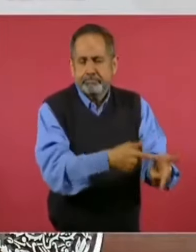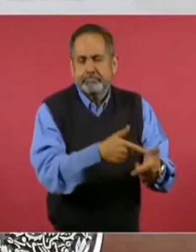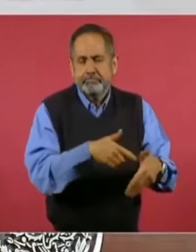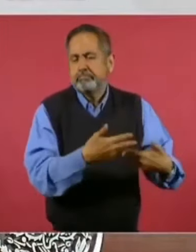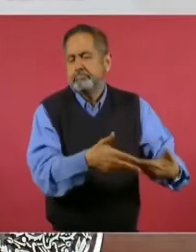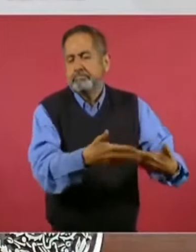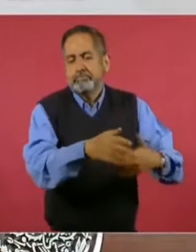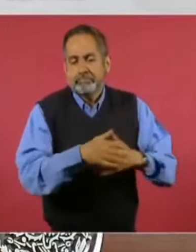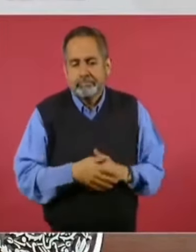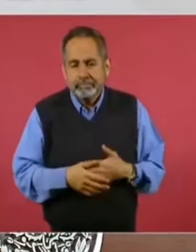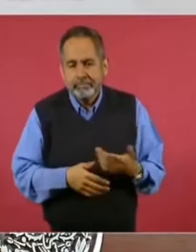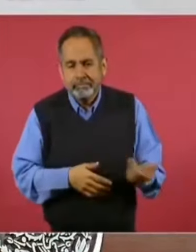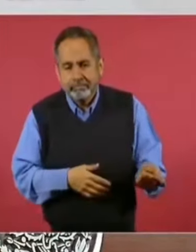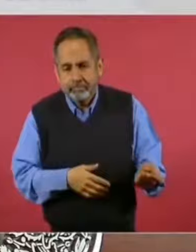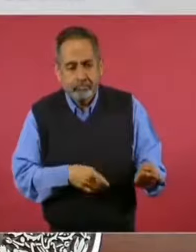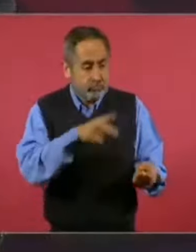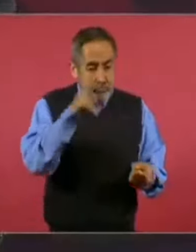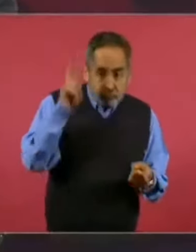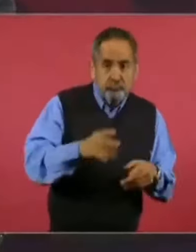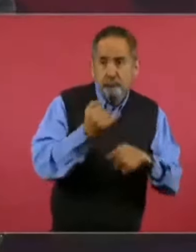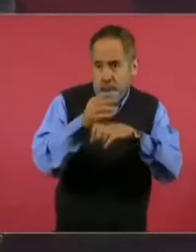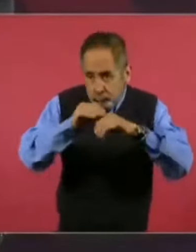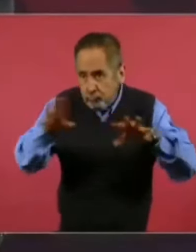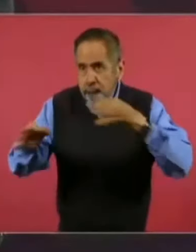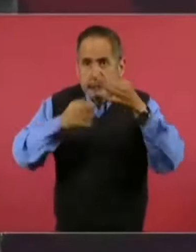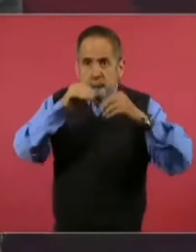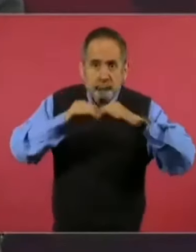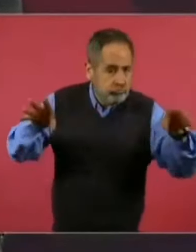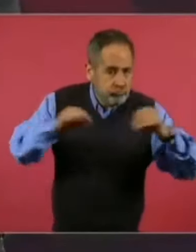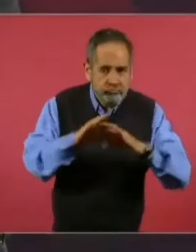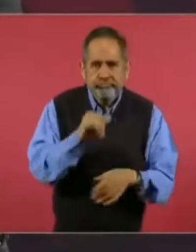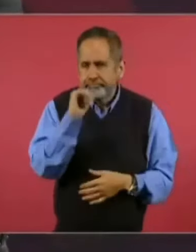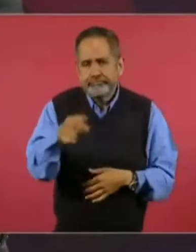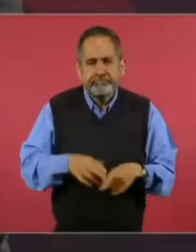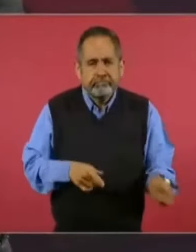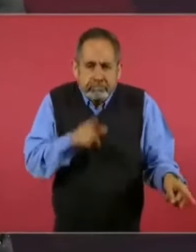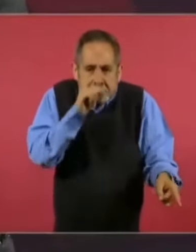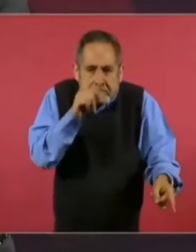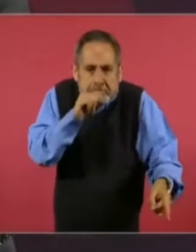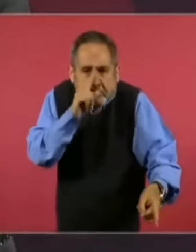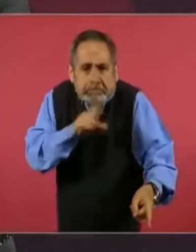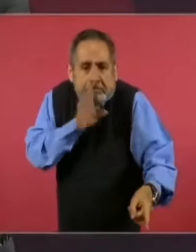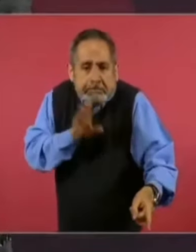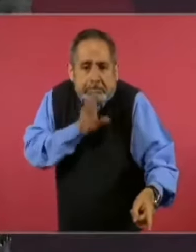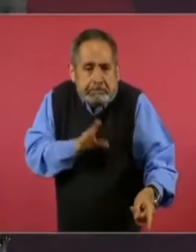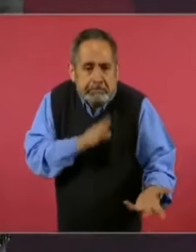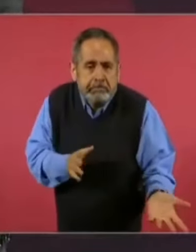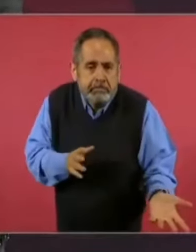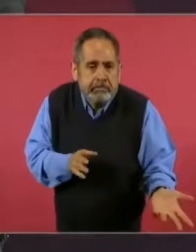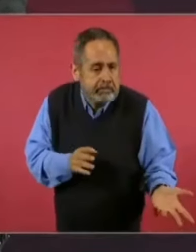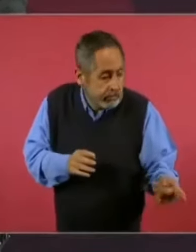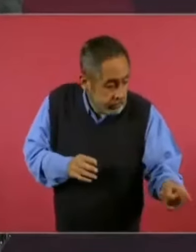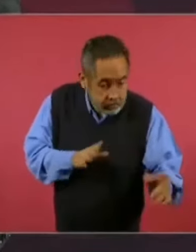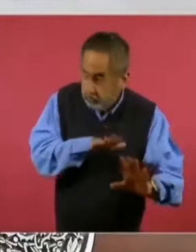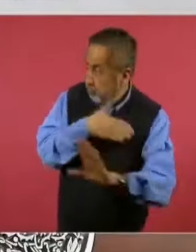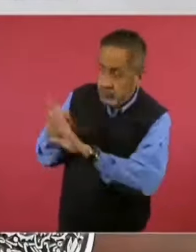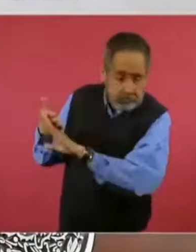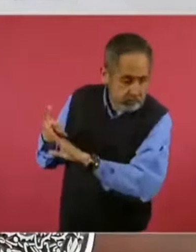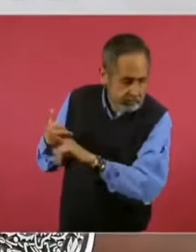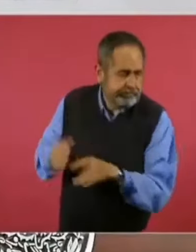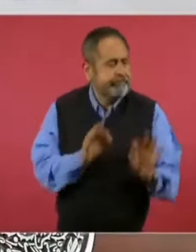no lo tienen ahí para informar, para analizar, para reflexionar